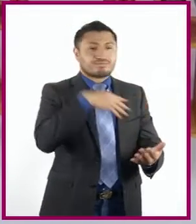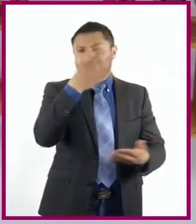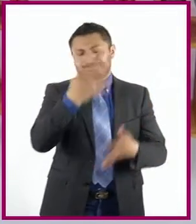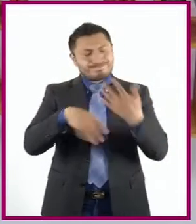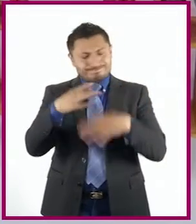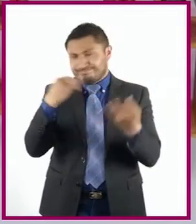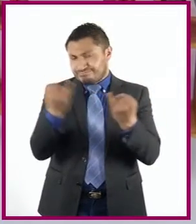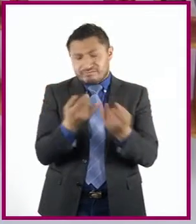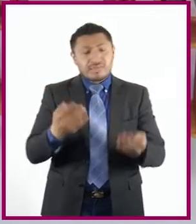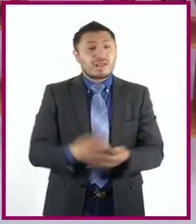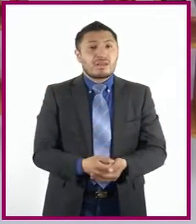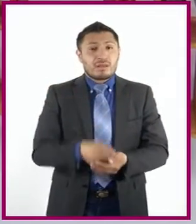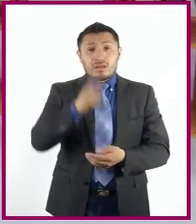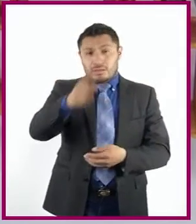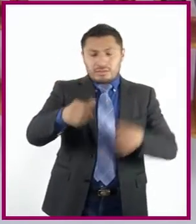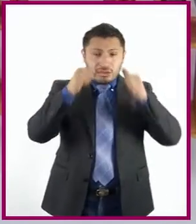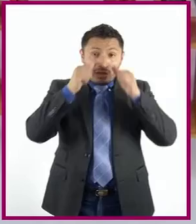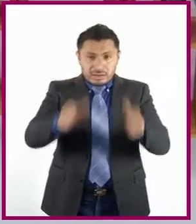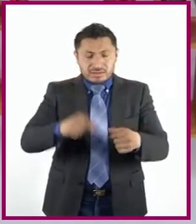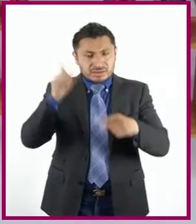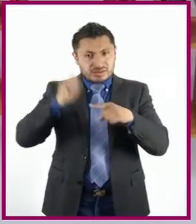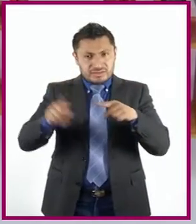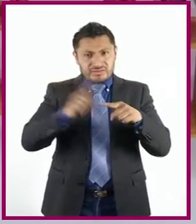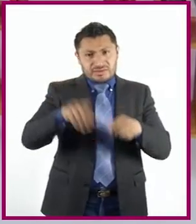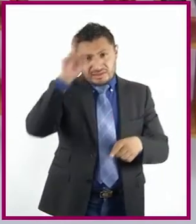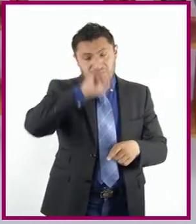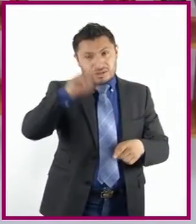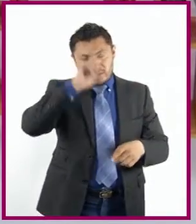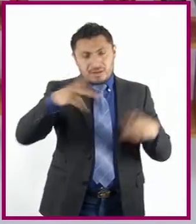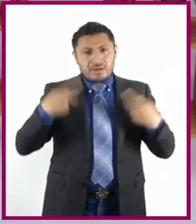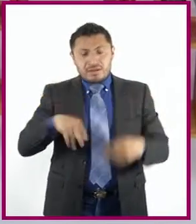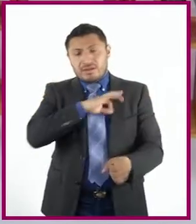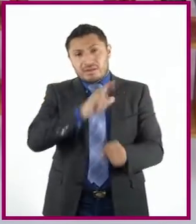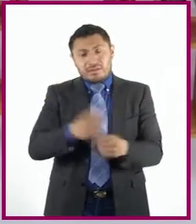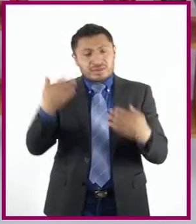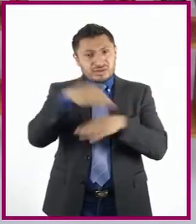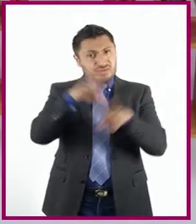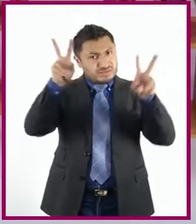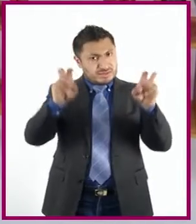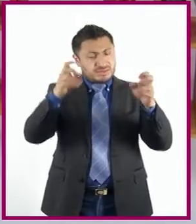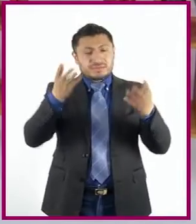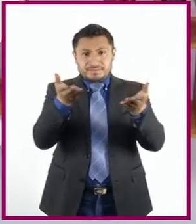otra serie de consejos de los especialistas a este respecto.